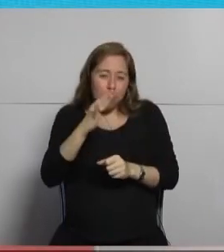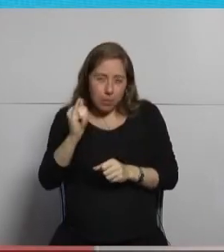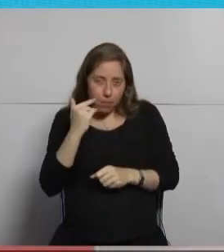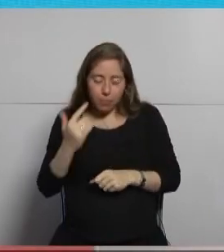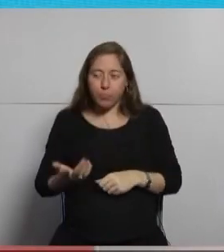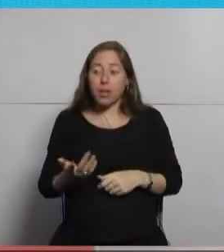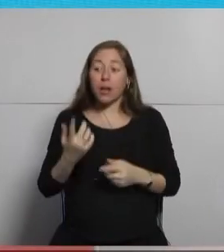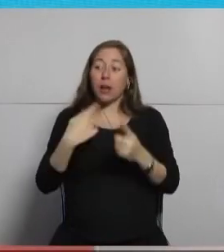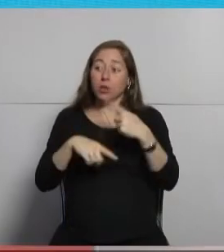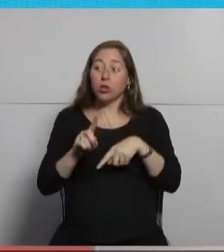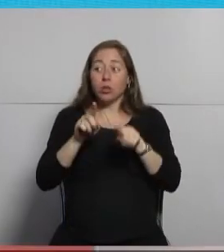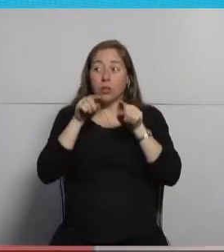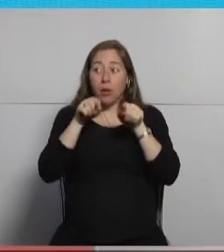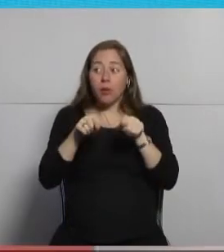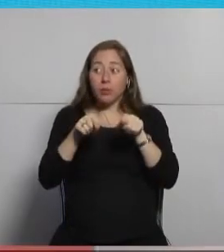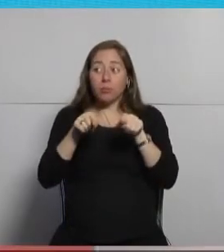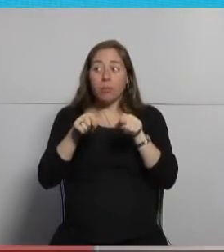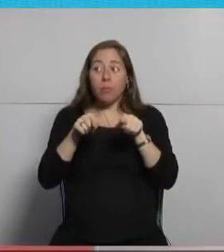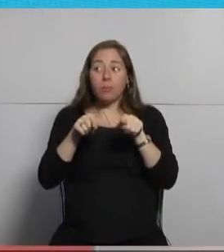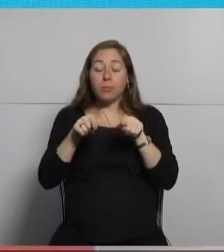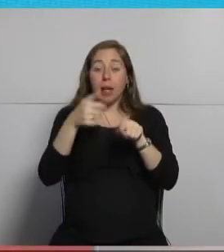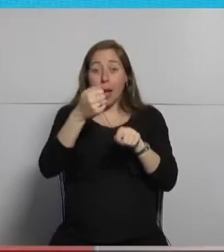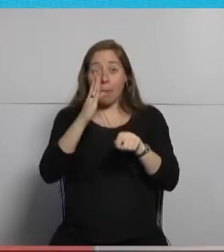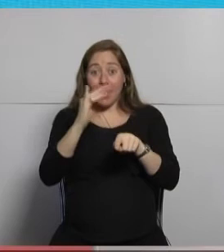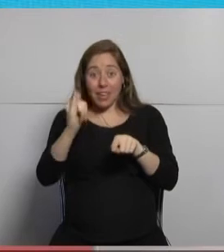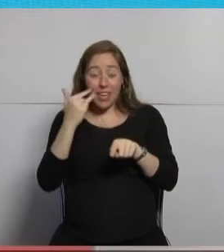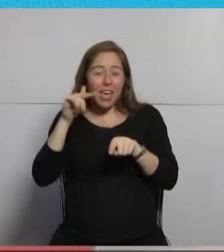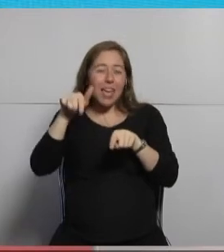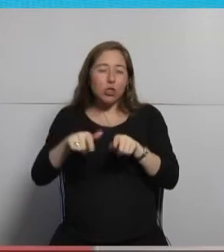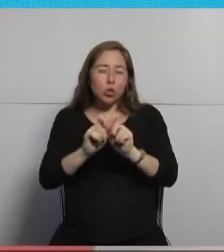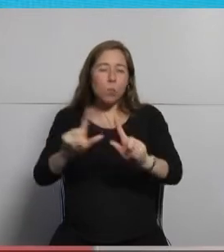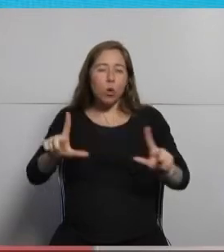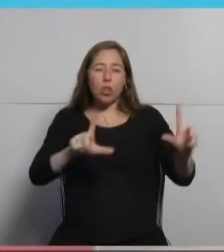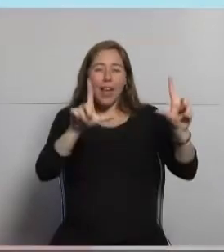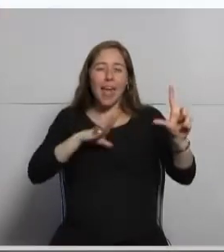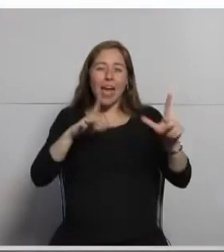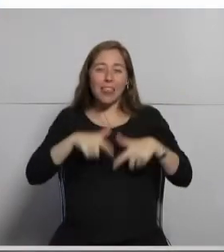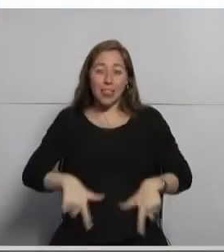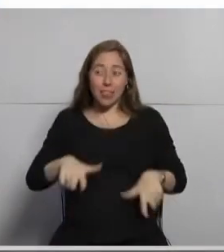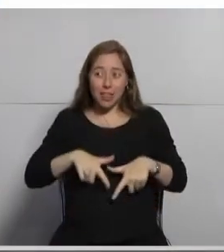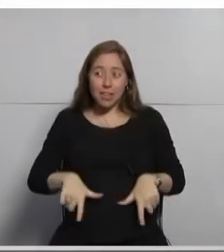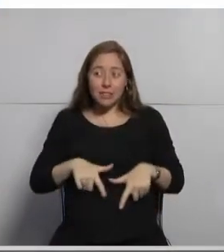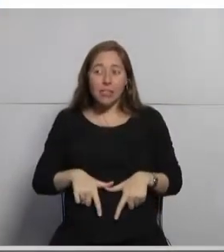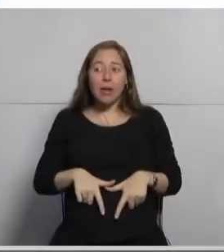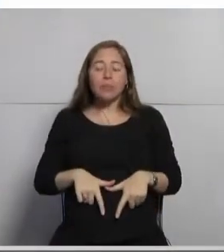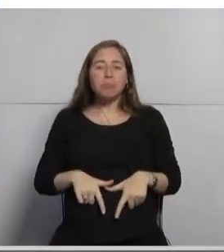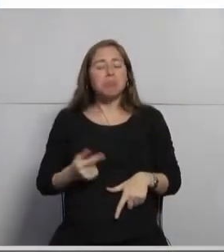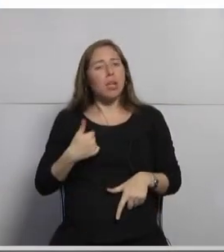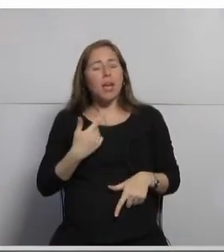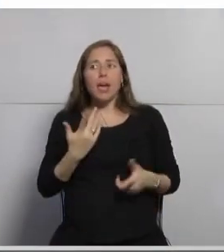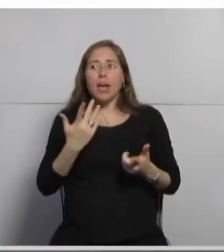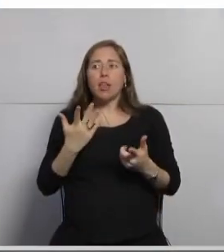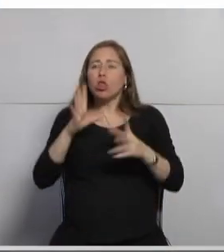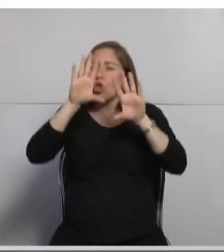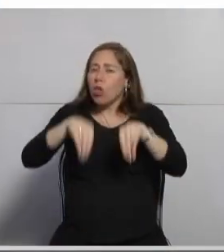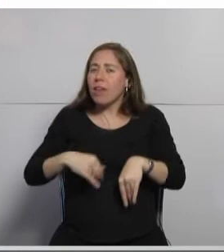Montevideo API es un portal que tiene la intendencia que maneja los servicios que